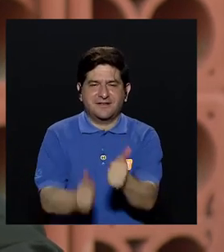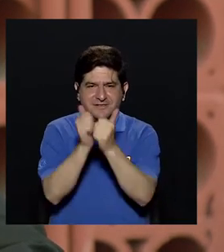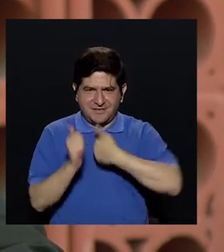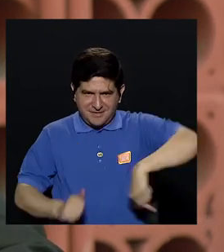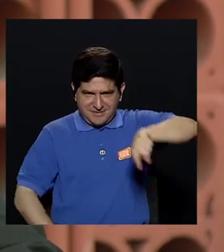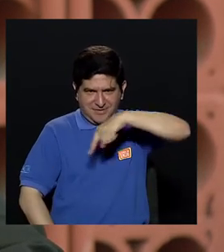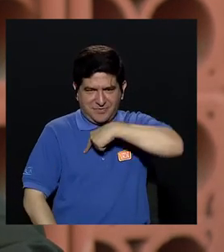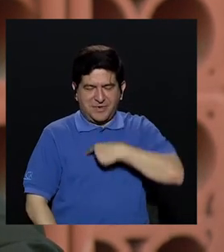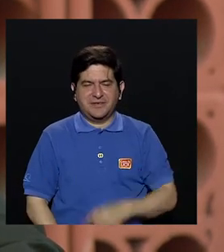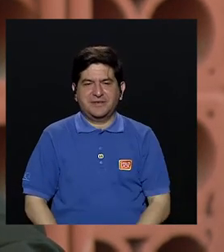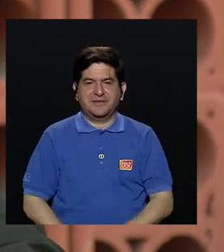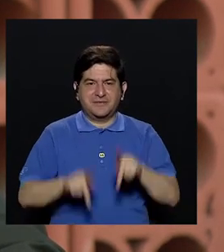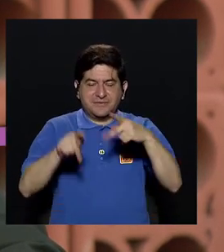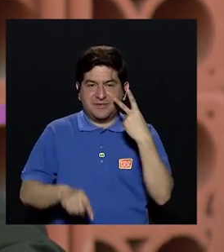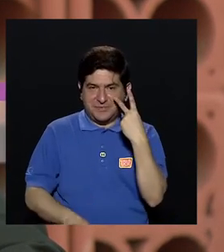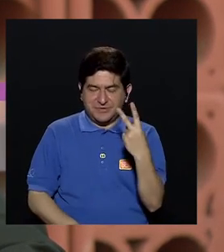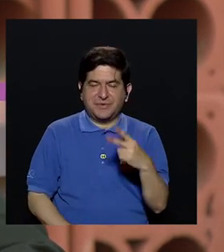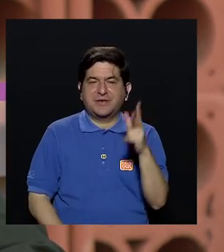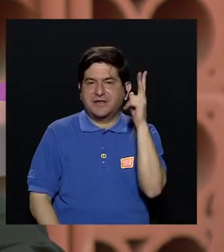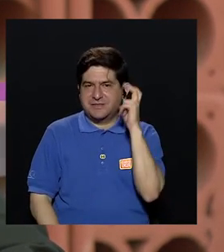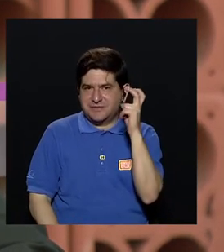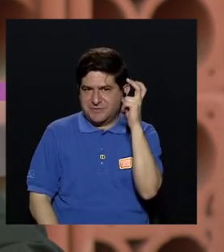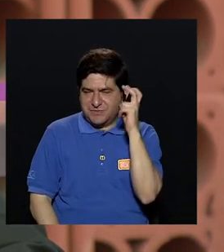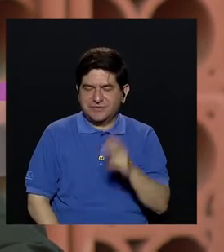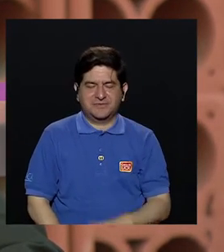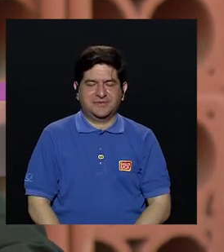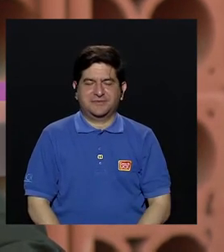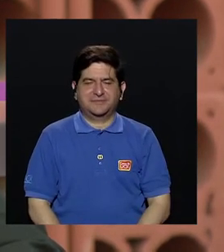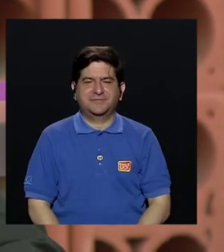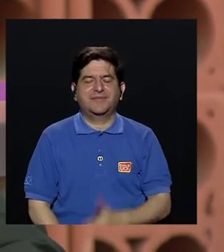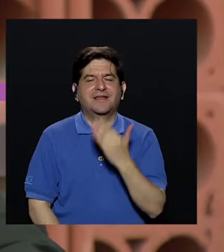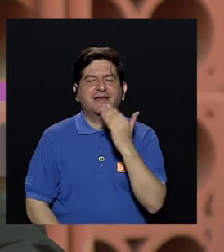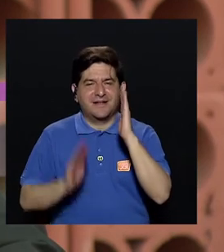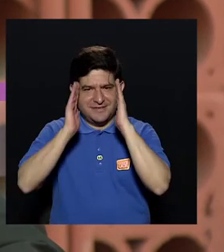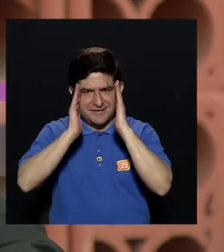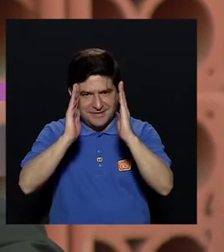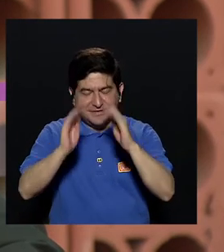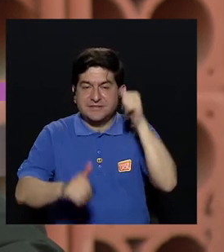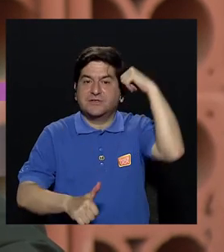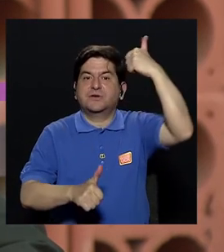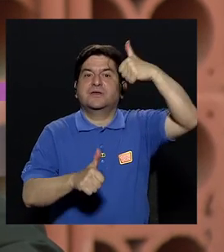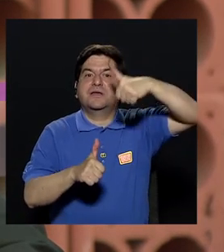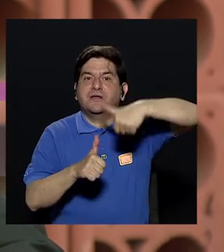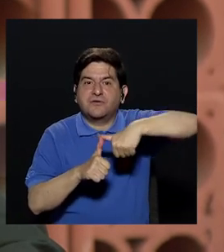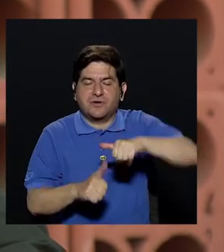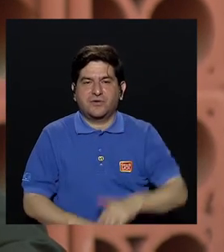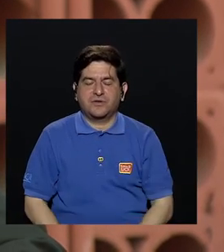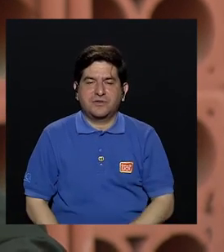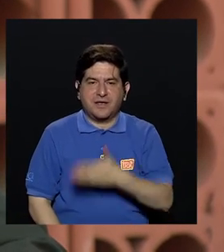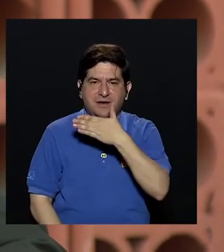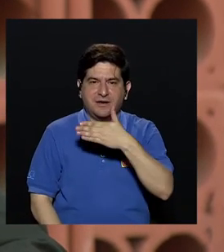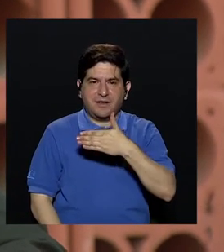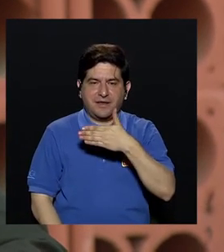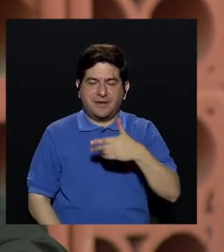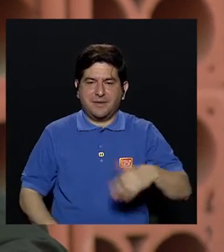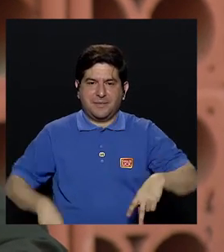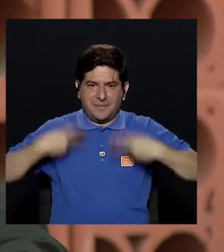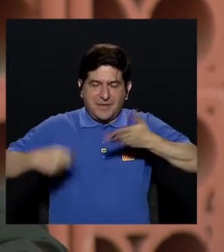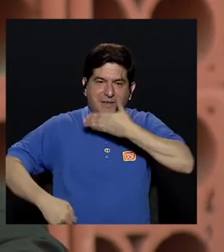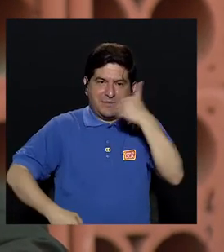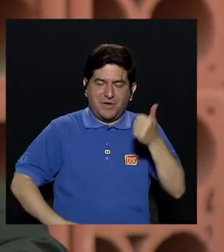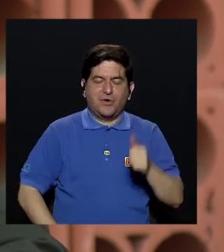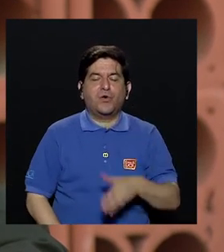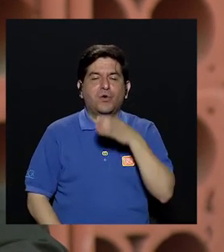por acompañarnos, a quienes nos ven y nos escuchen. Le agradecemos su sintonía y les recordamos que en Vivir Mejor tenemos